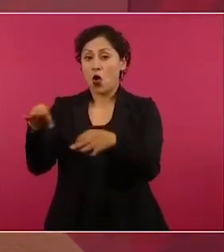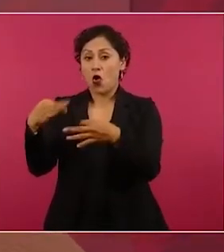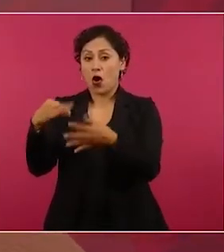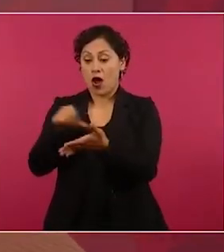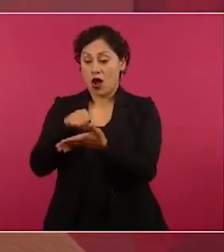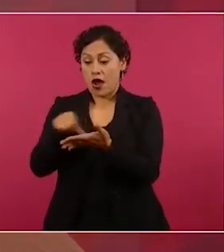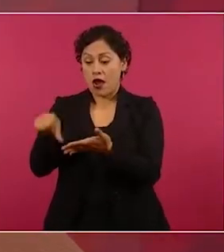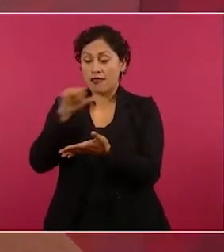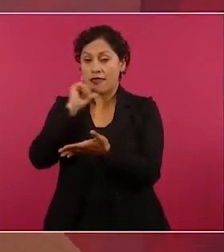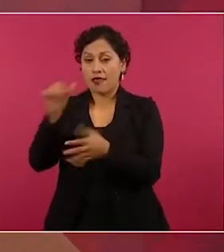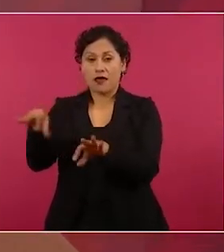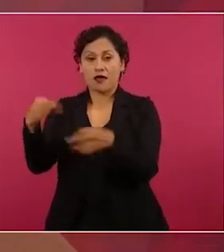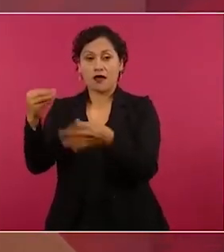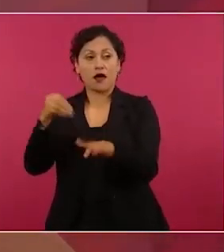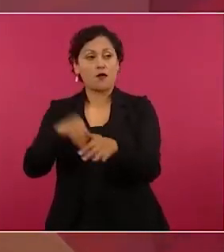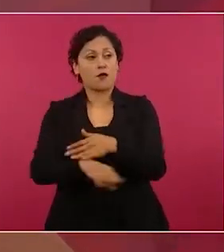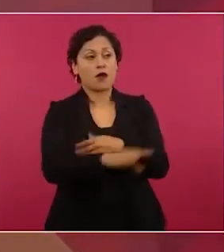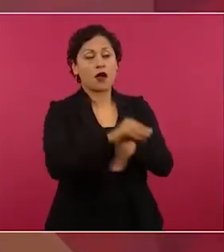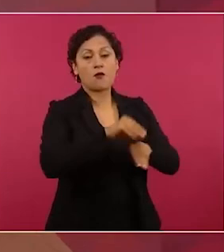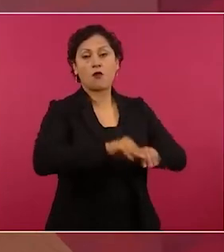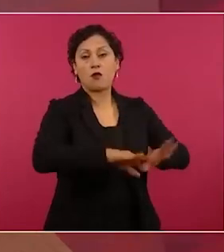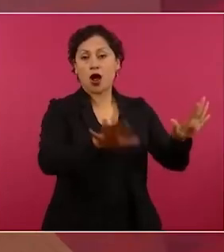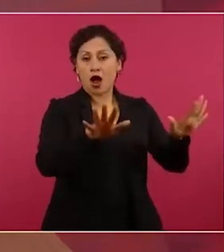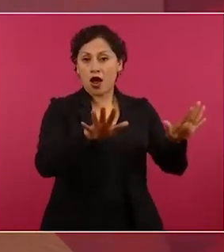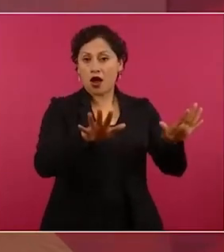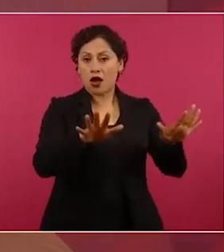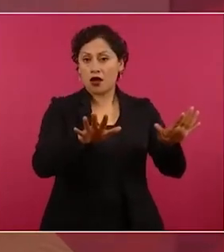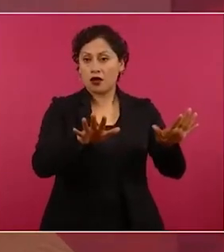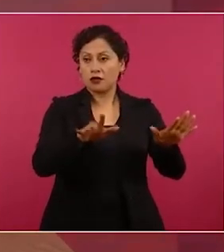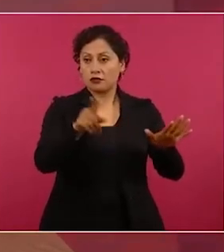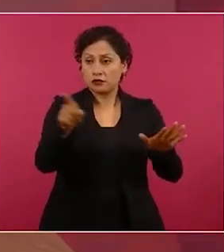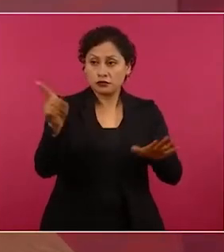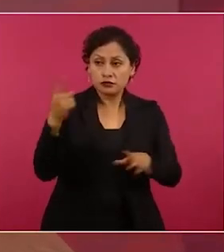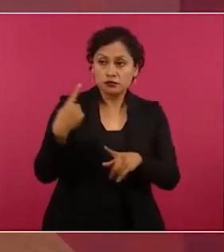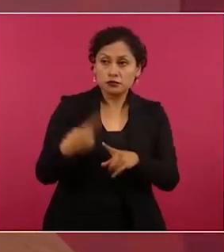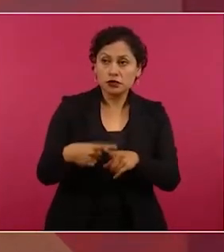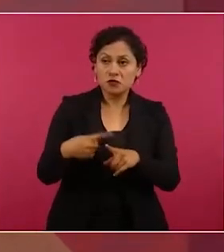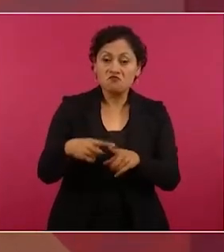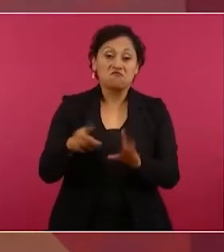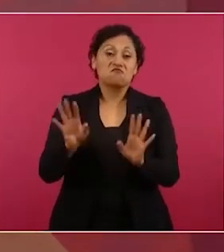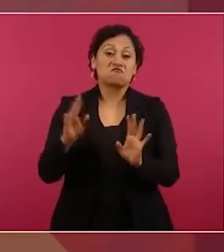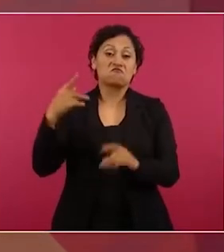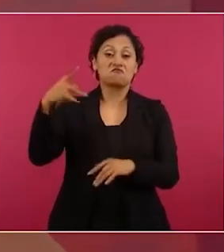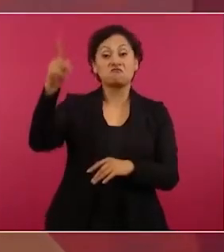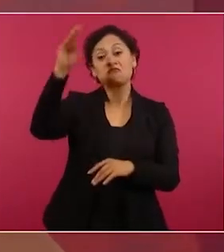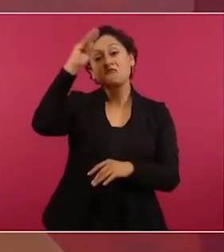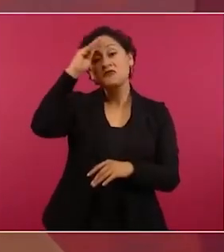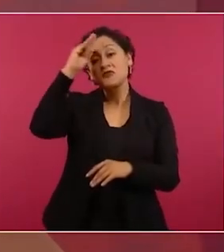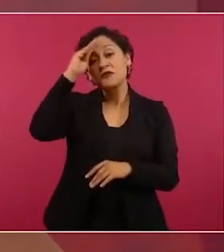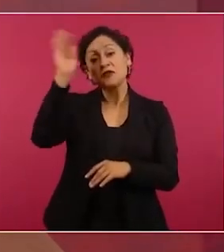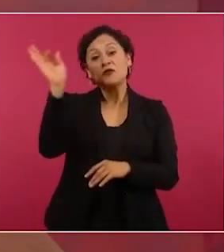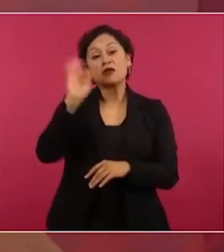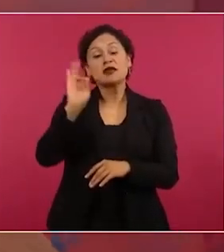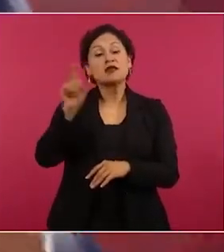lo hicieron pensando en que de esa manera